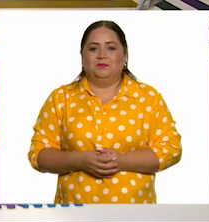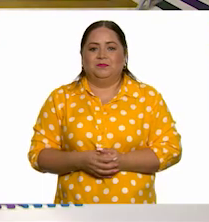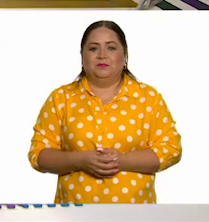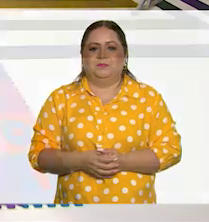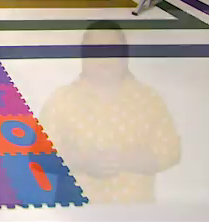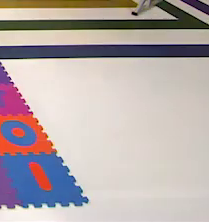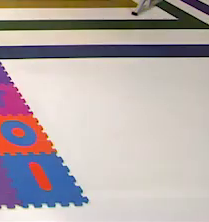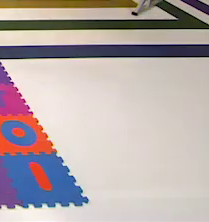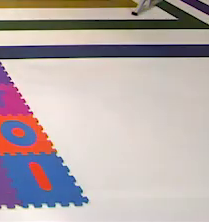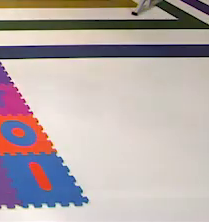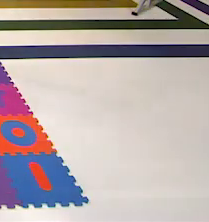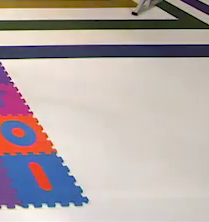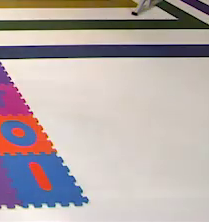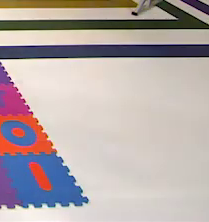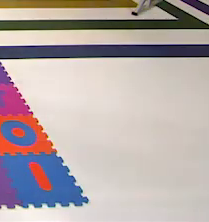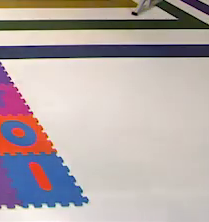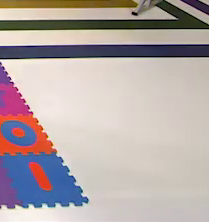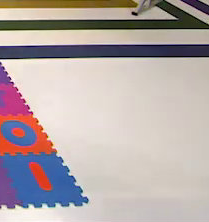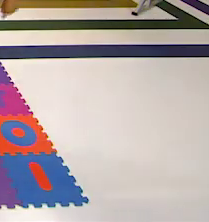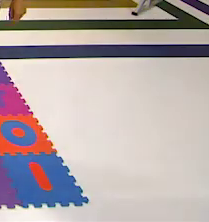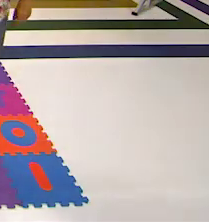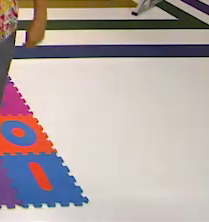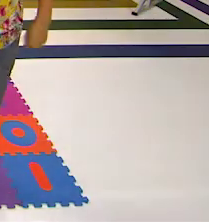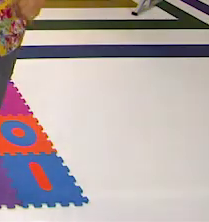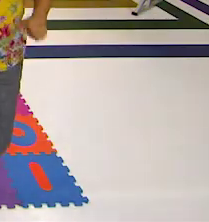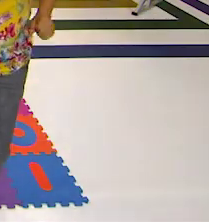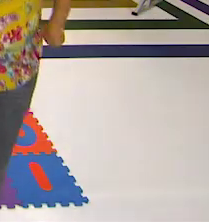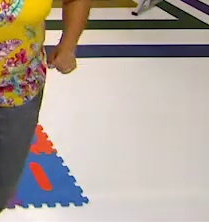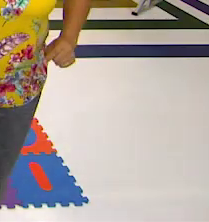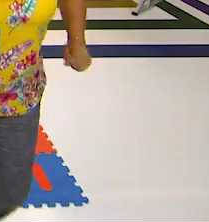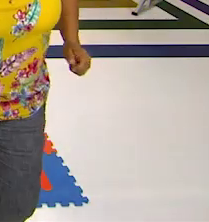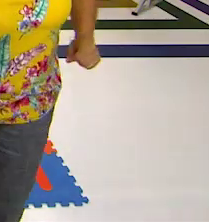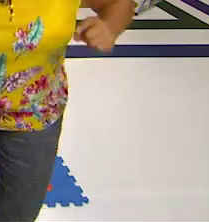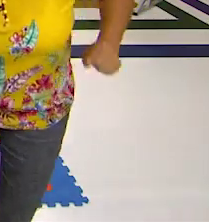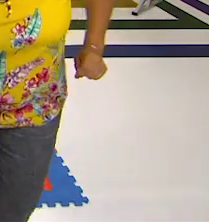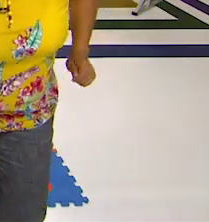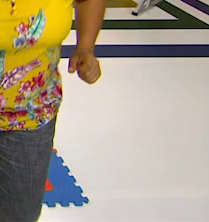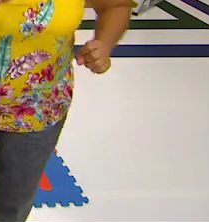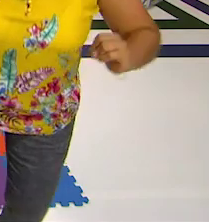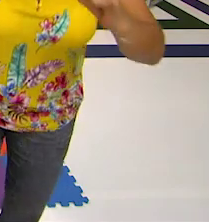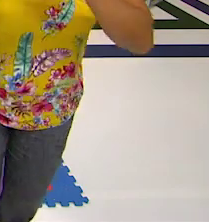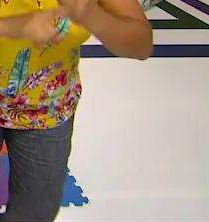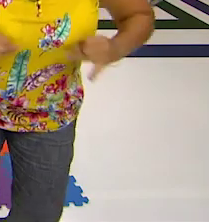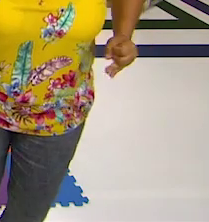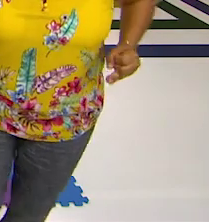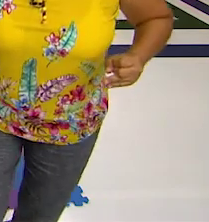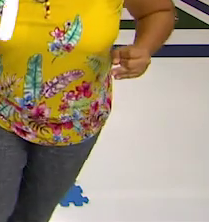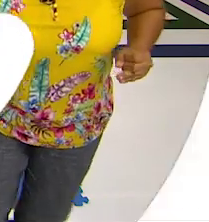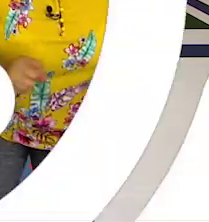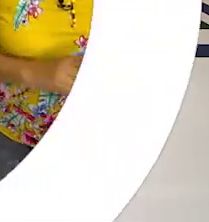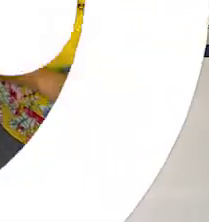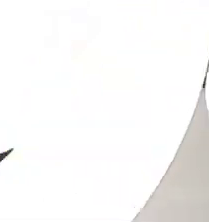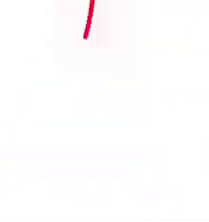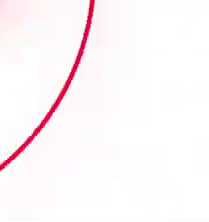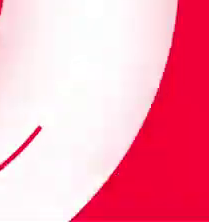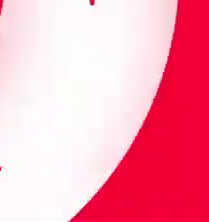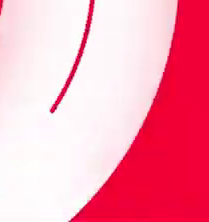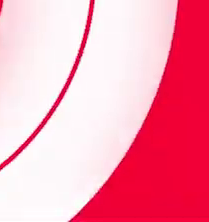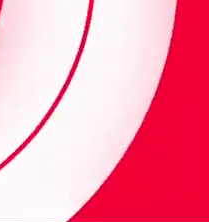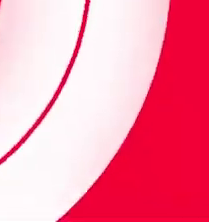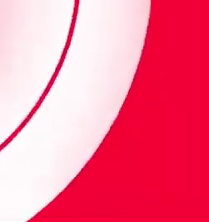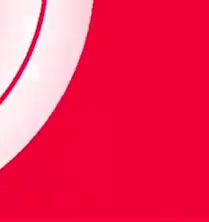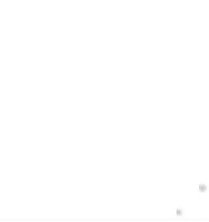Saltando. Saltando hasta la cuatro. Así. Yo soy. Entonces quedamos. Yo soy paciente, pero también soy pícara, pero también soy.